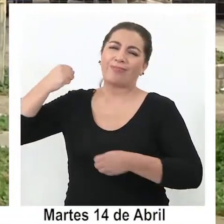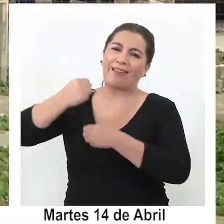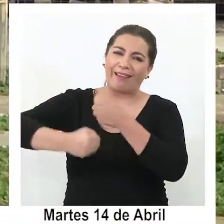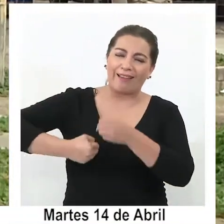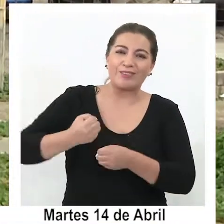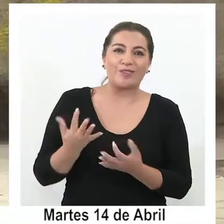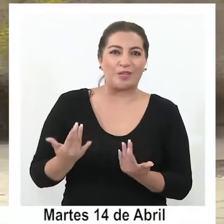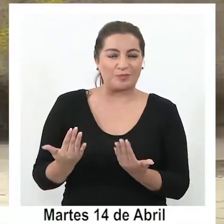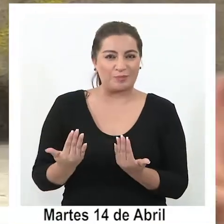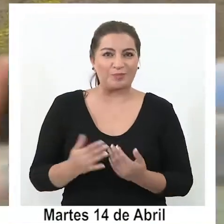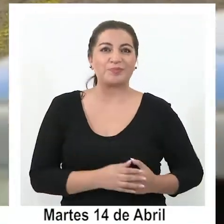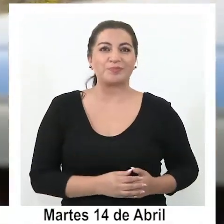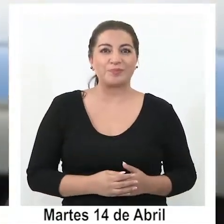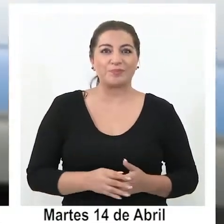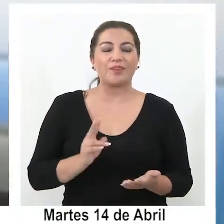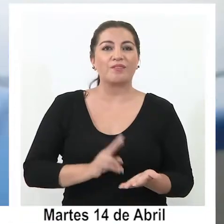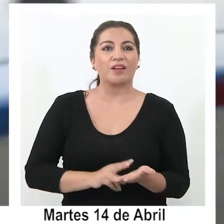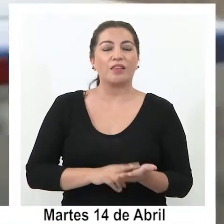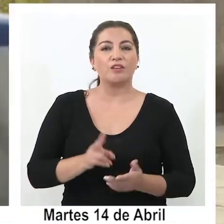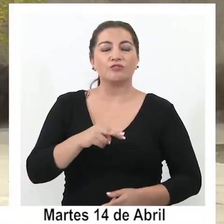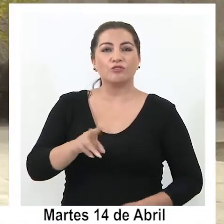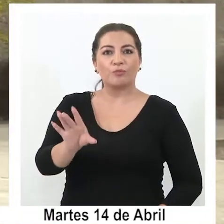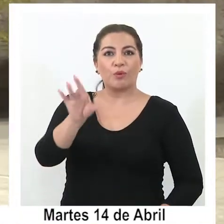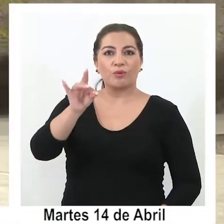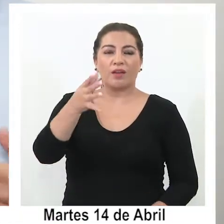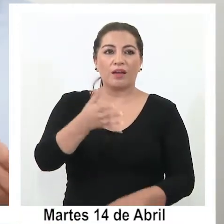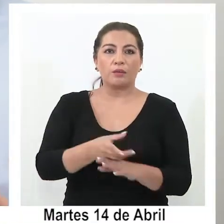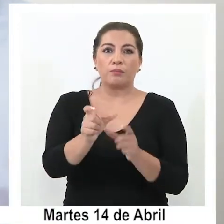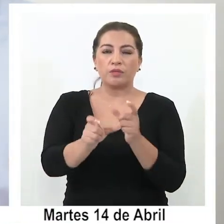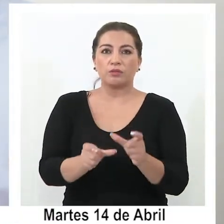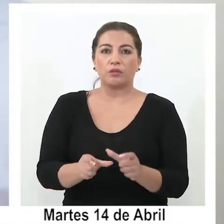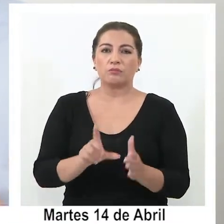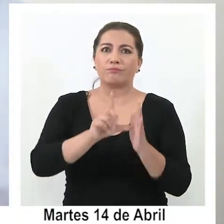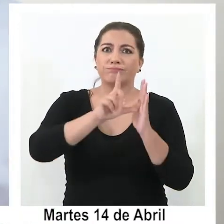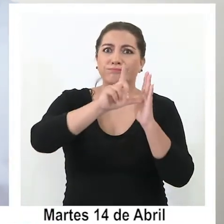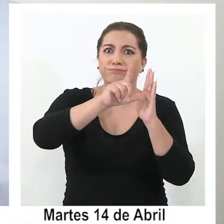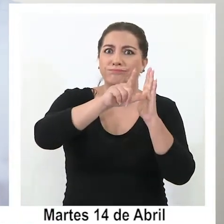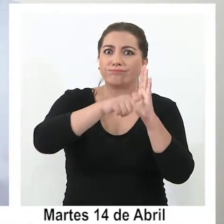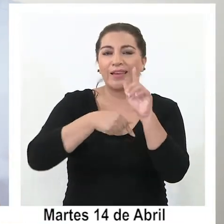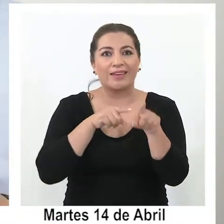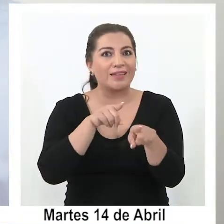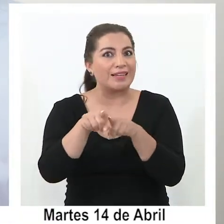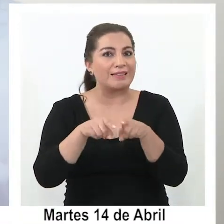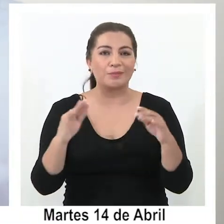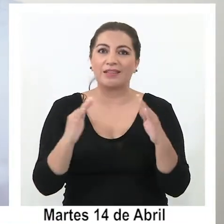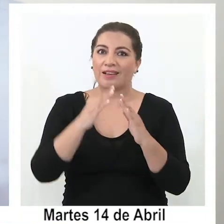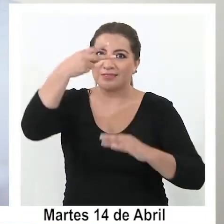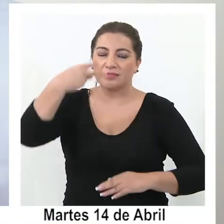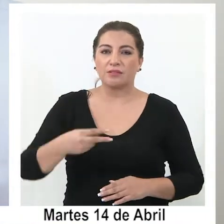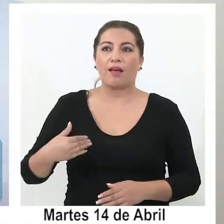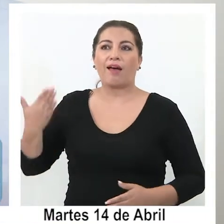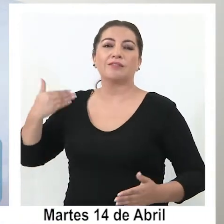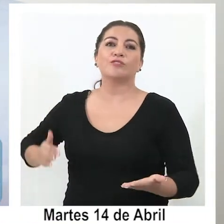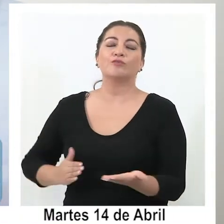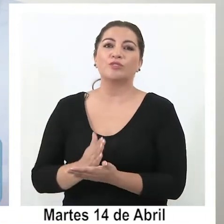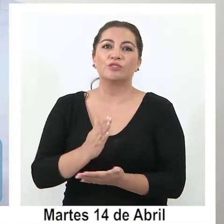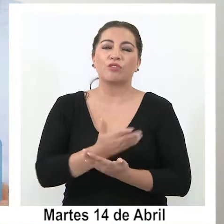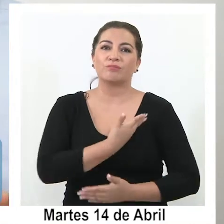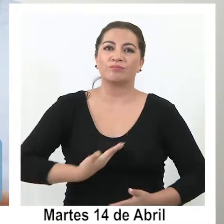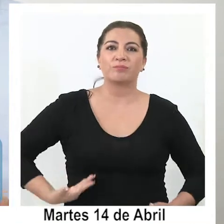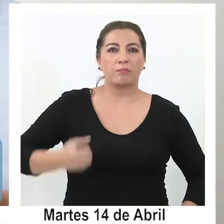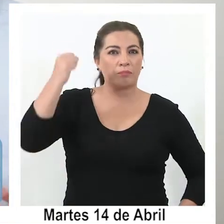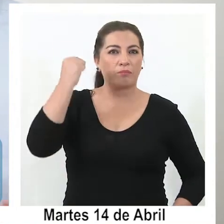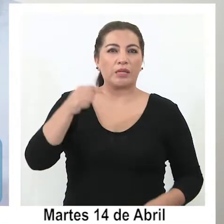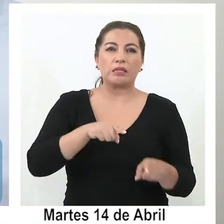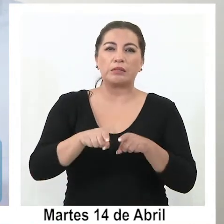esperando. Sí, la verdad es que nosotros hemos descubierto que hay casos que se han demorado excesivamente en su tramitación. Cuando inició el gobierno del presidente Piñera, el